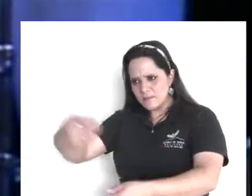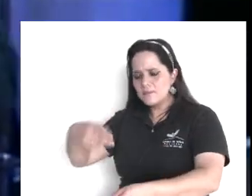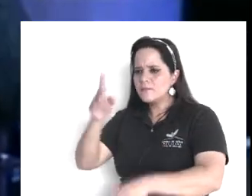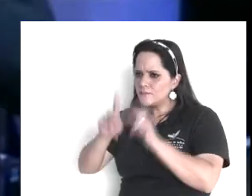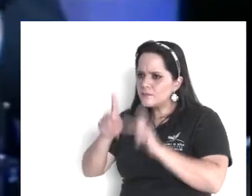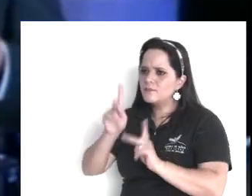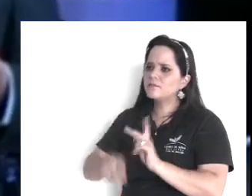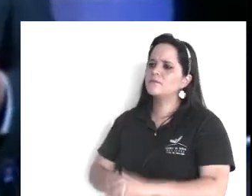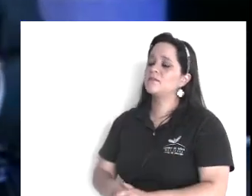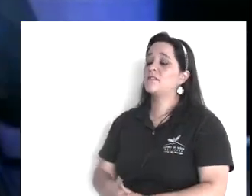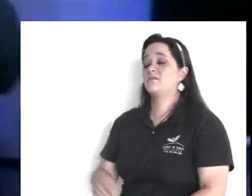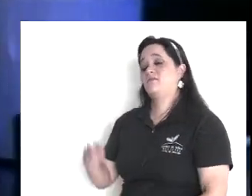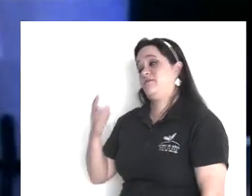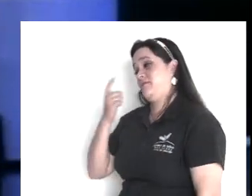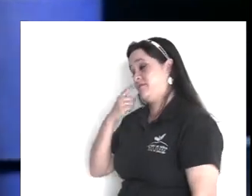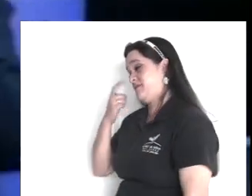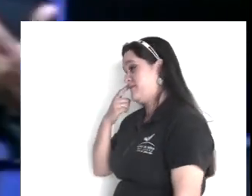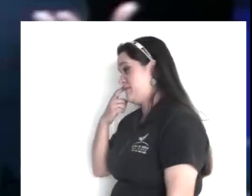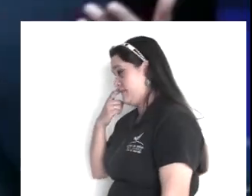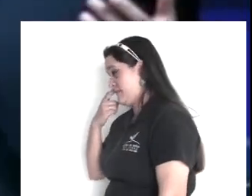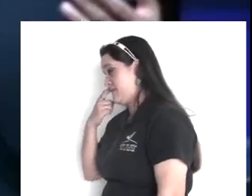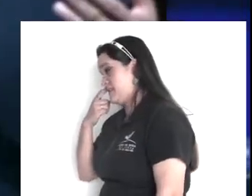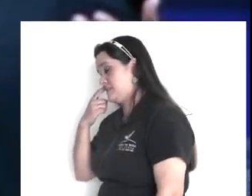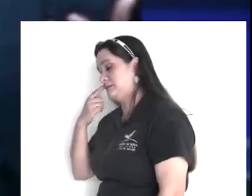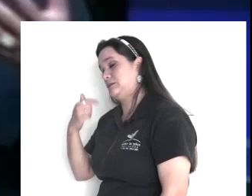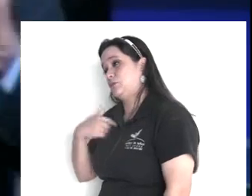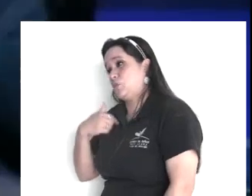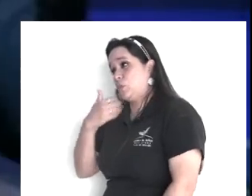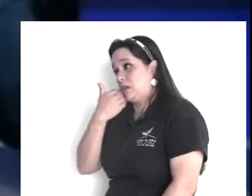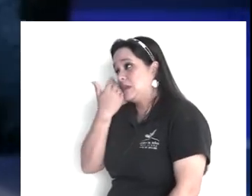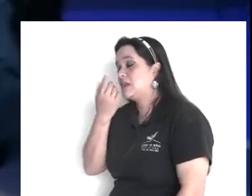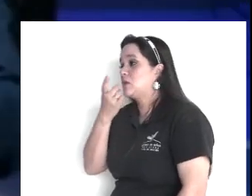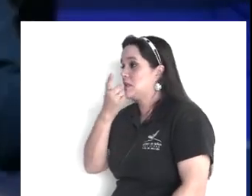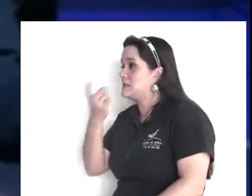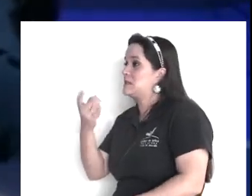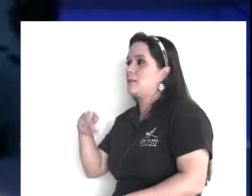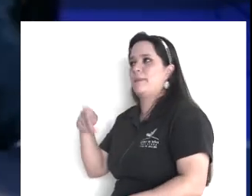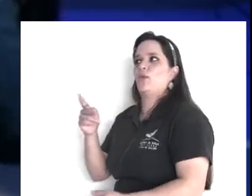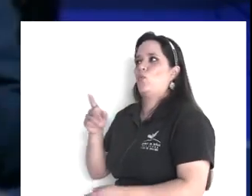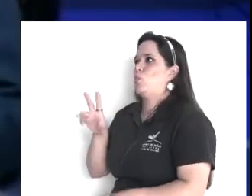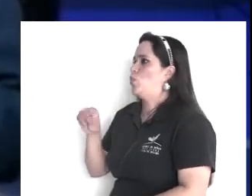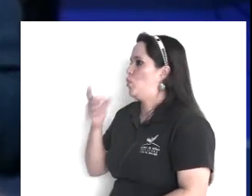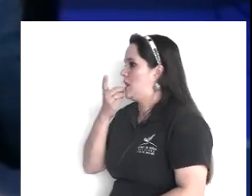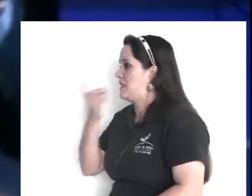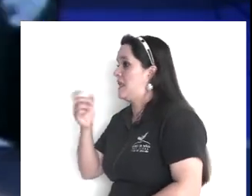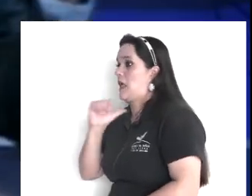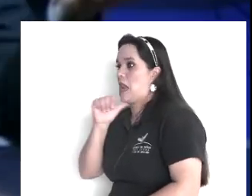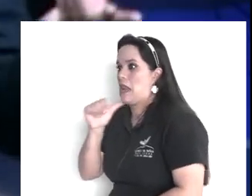mire, la verdad, pero acuérdese, no diga quién le dijo, yo nada más, le digo porque, bueno, mire, es que el gerente,